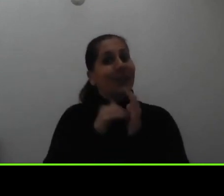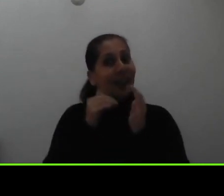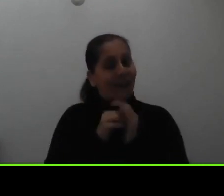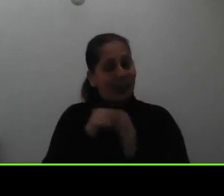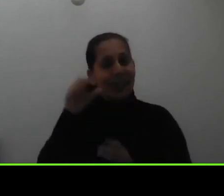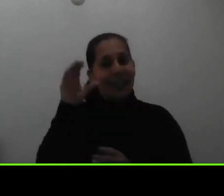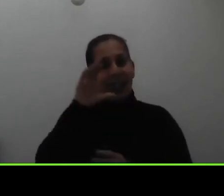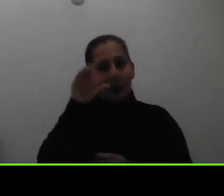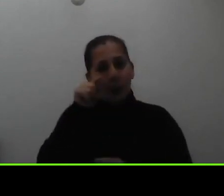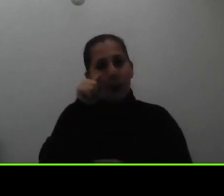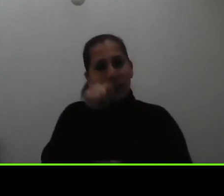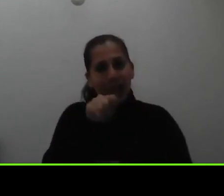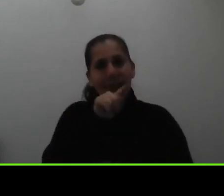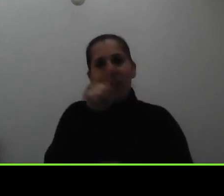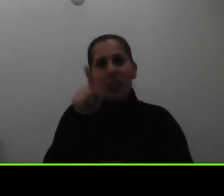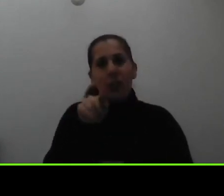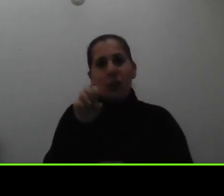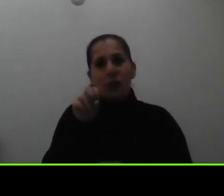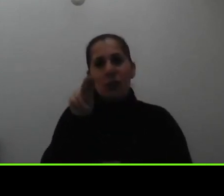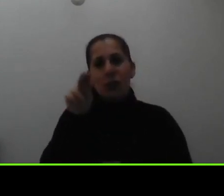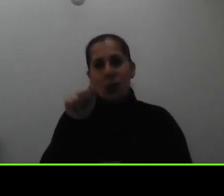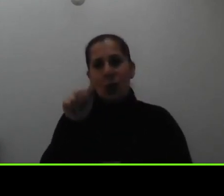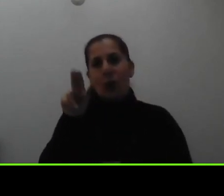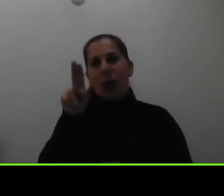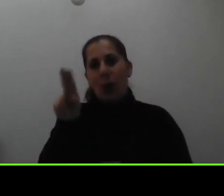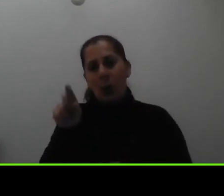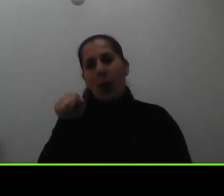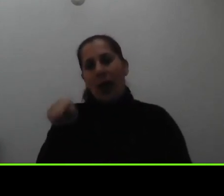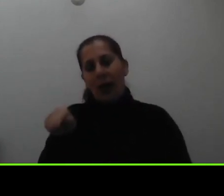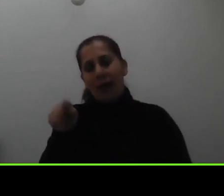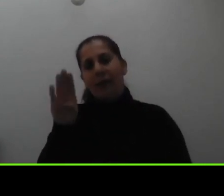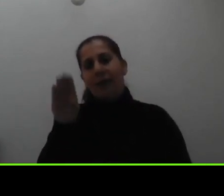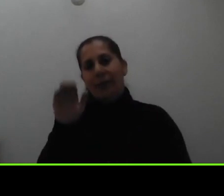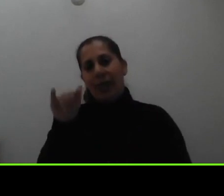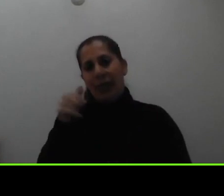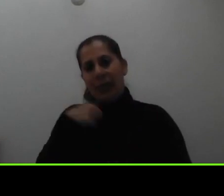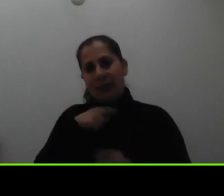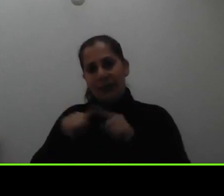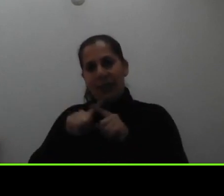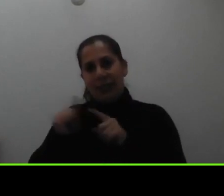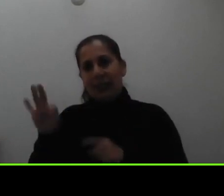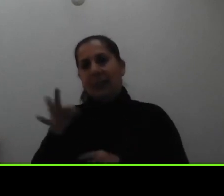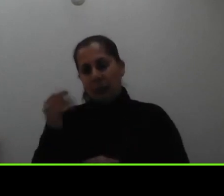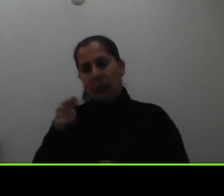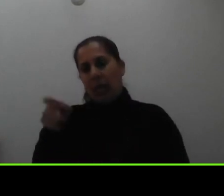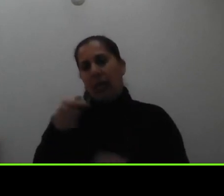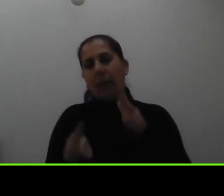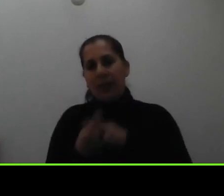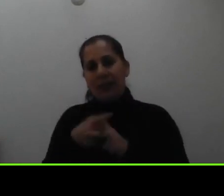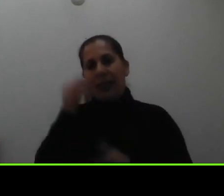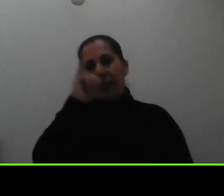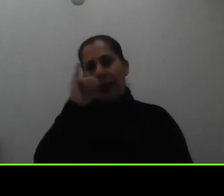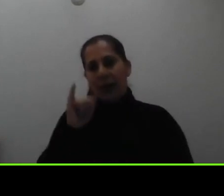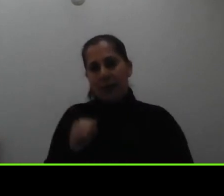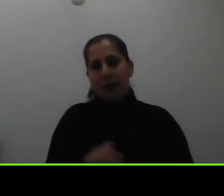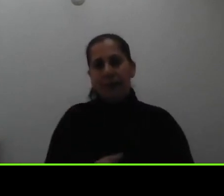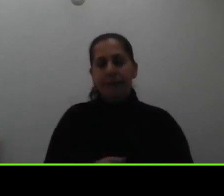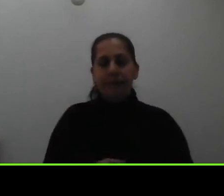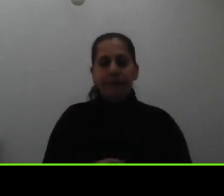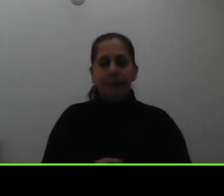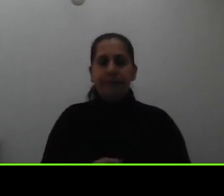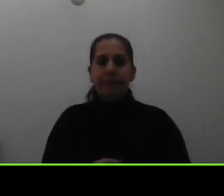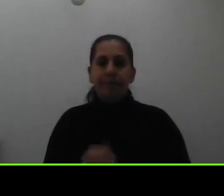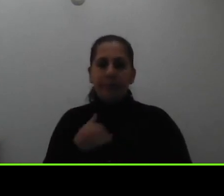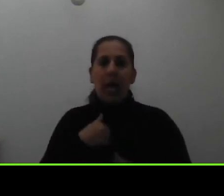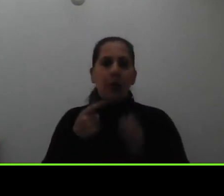ahí están los diferentes tipos de beca entre esas es la de arte si tiene como requisitos por llamarle así previos